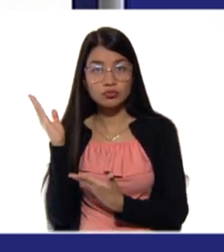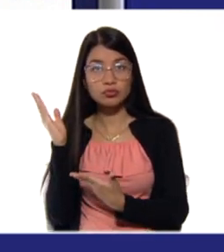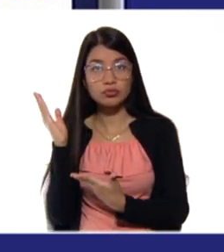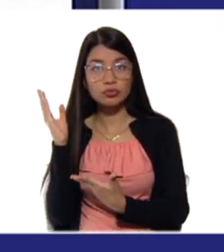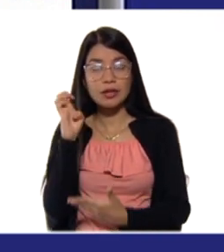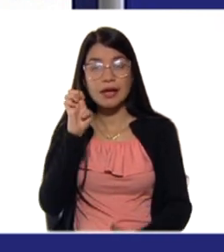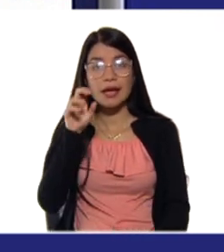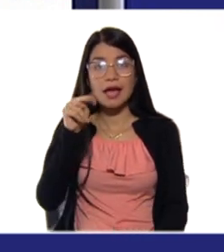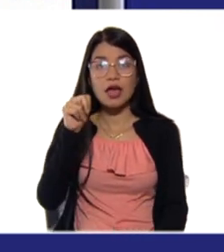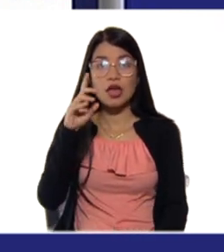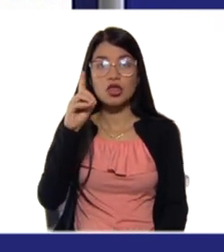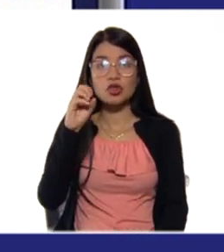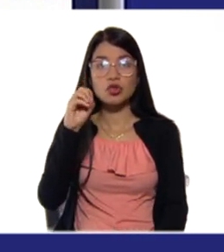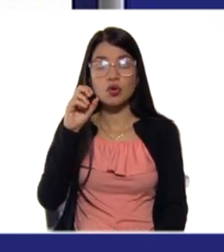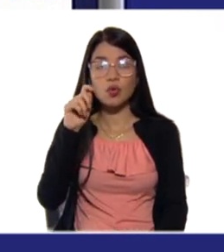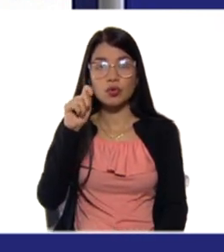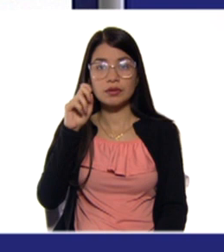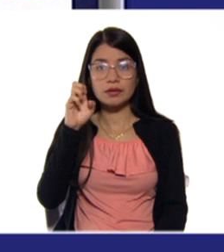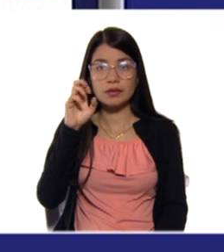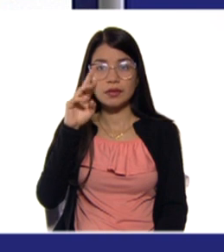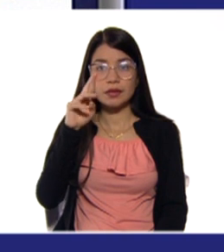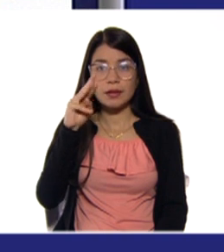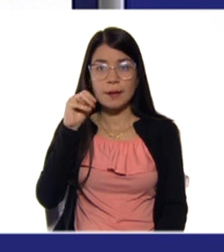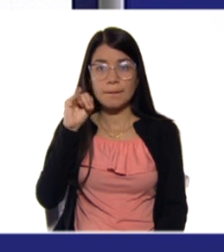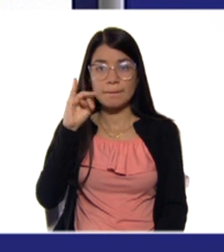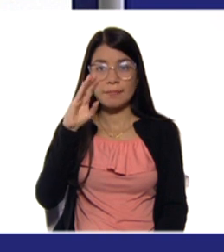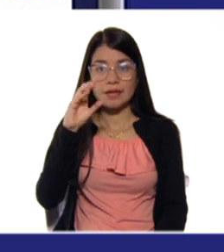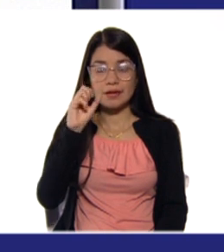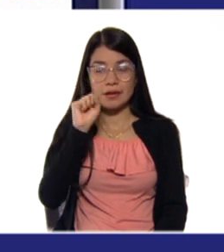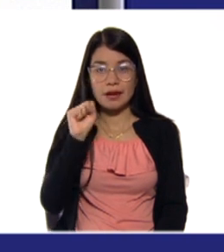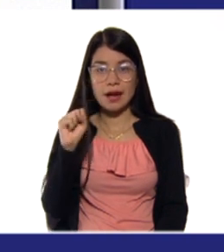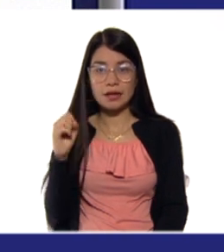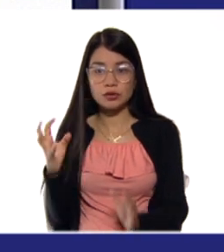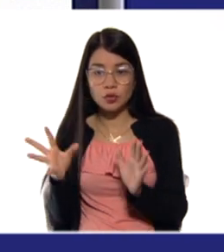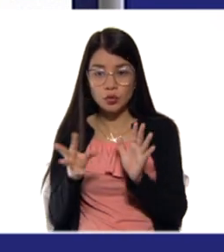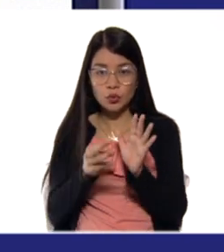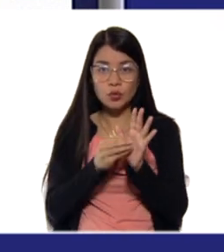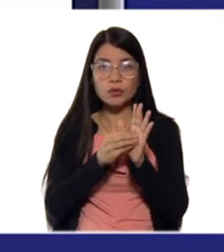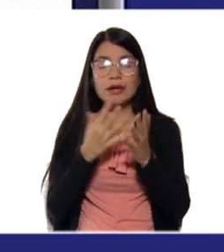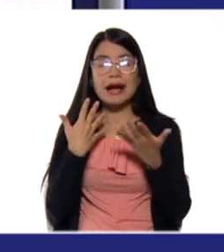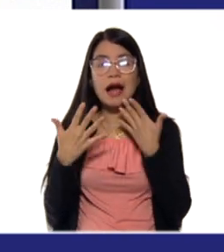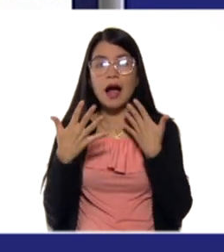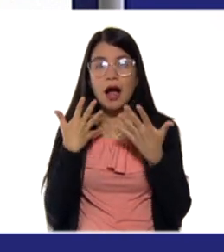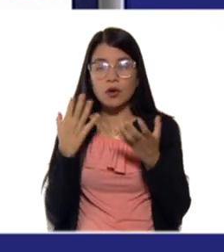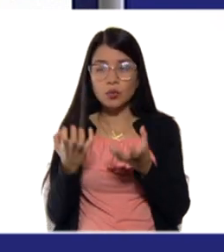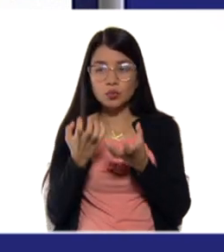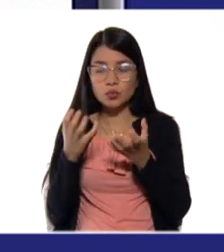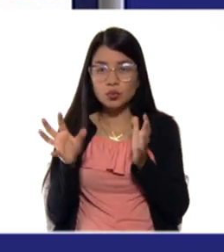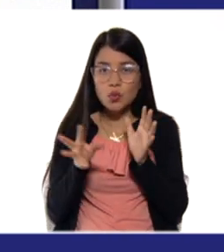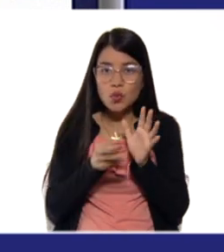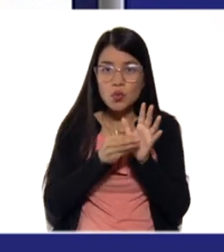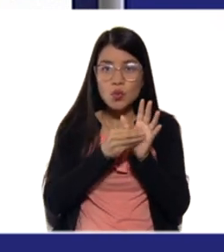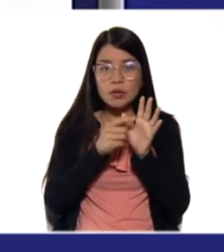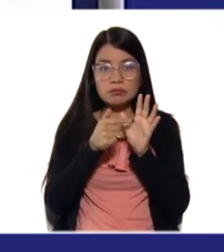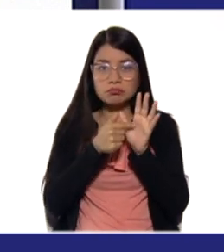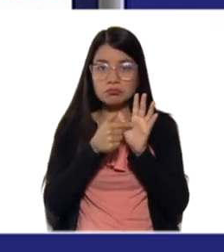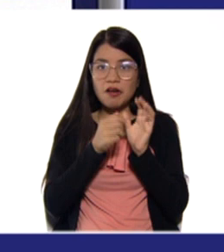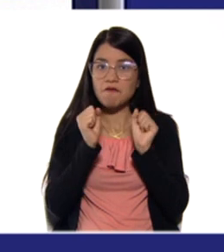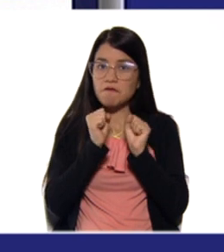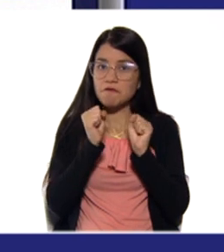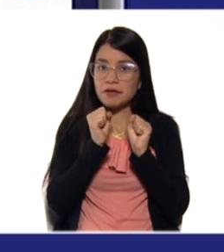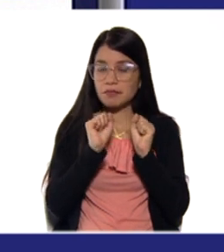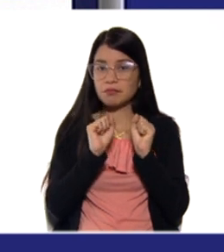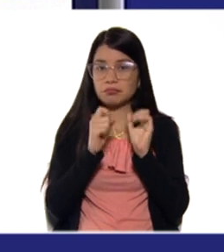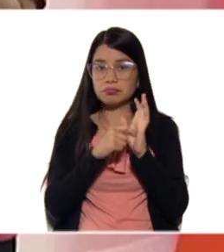absorben calor, se enfrían, ¿sí? El horneado de panes o cocinar alimentos.